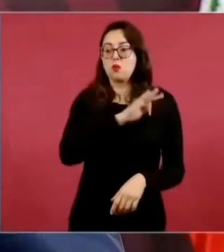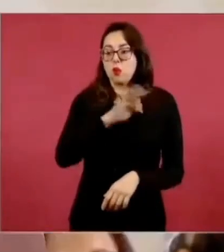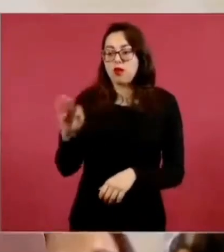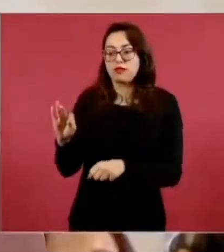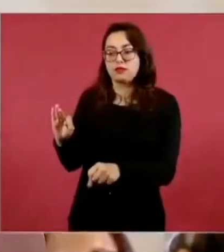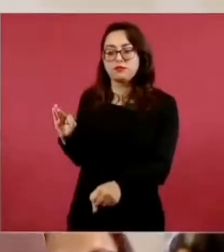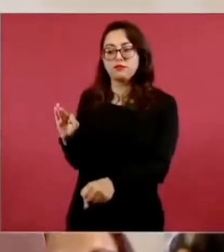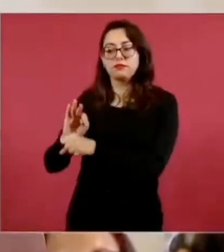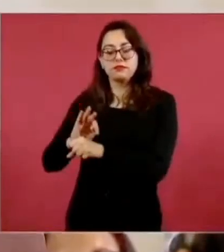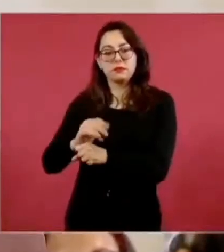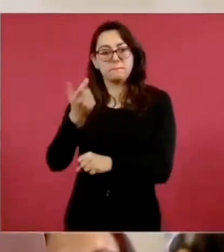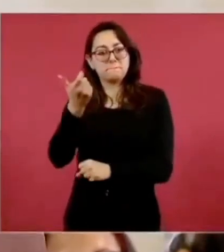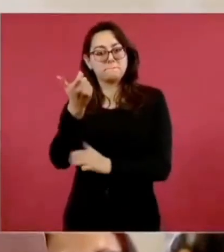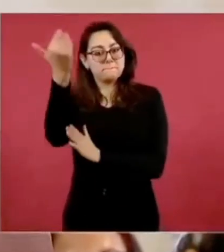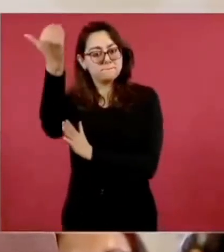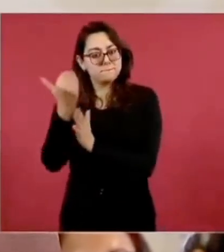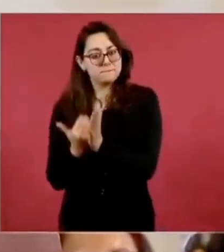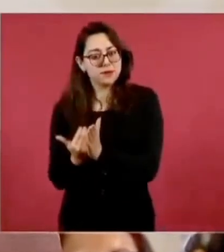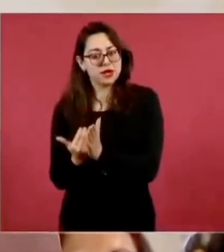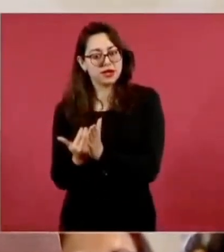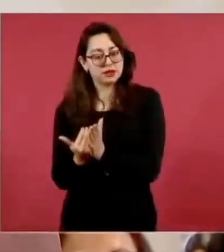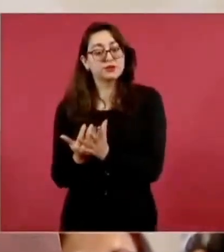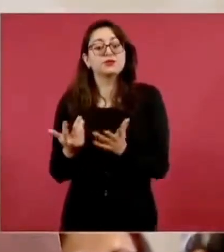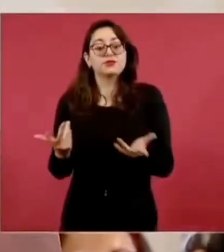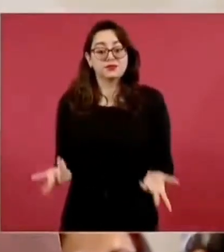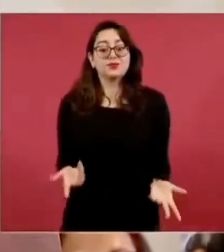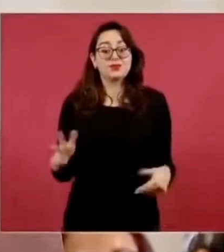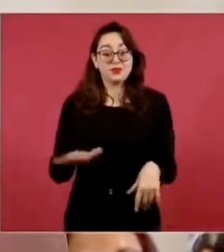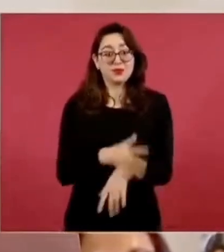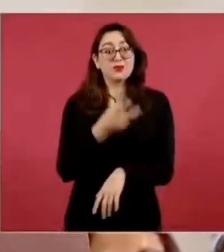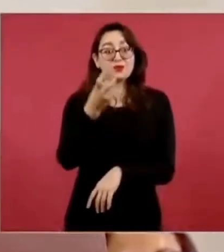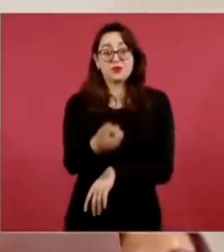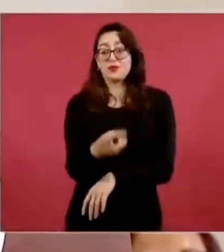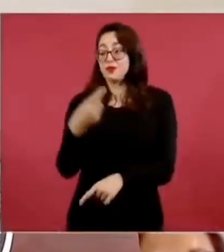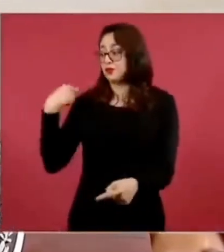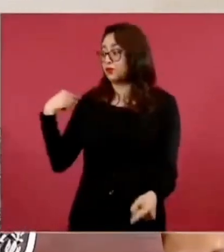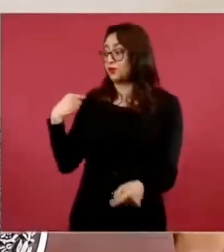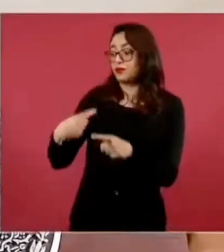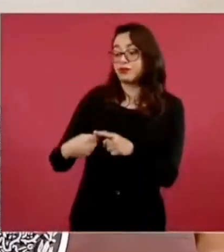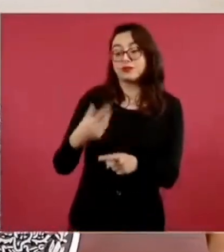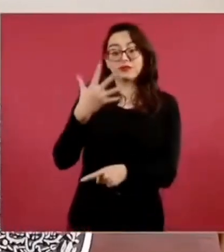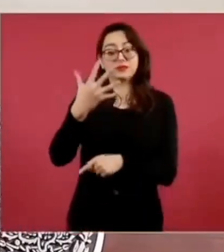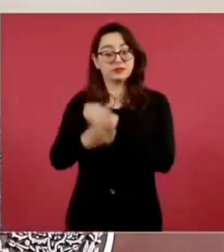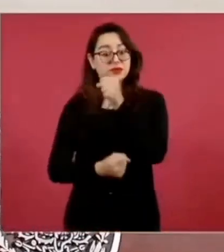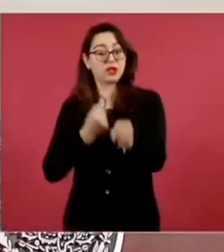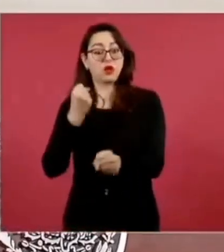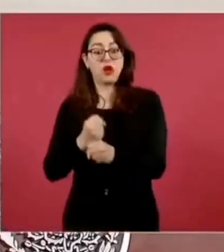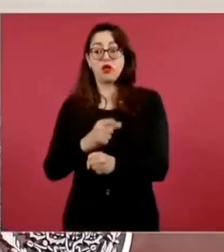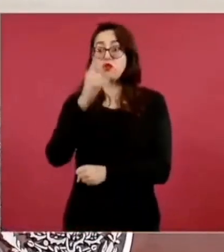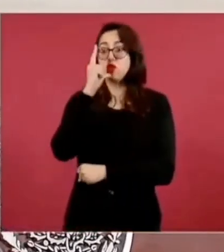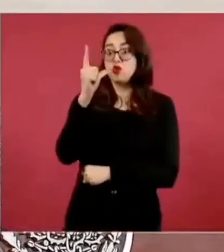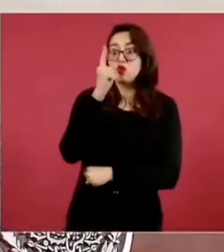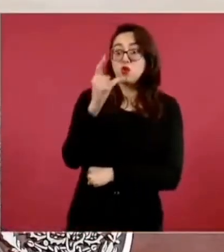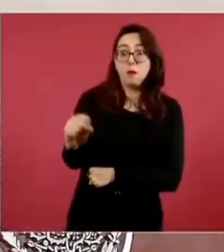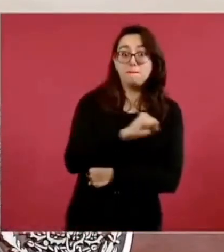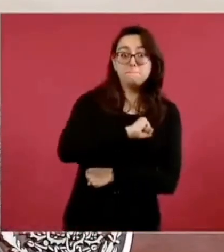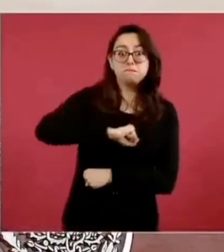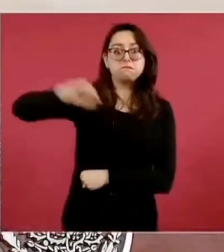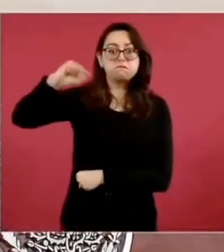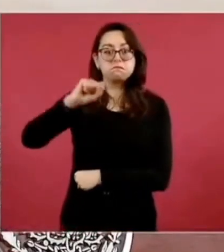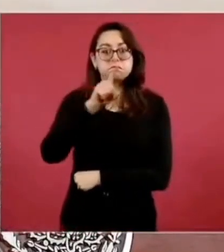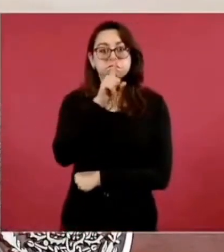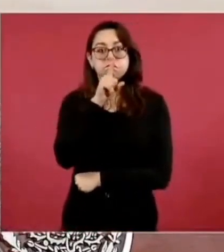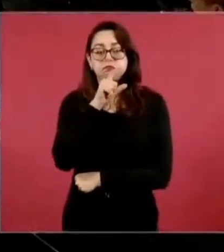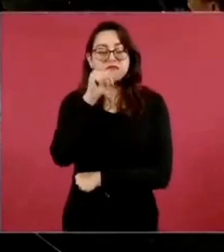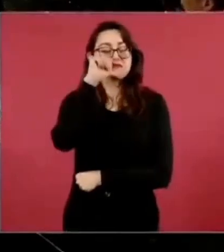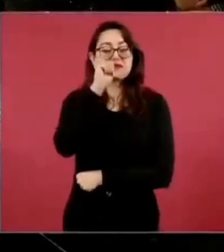Por eso, no ha aumentado el precio de la energía eléctrica en